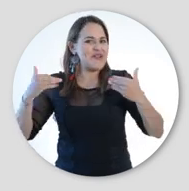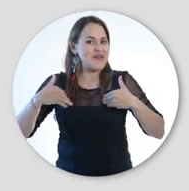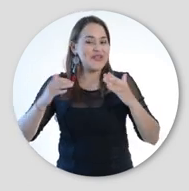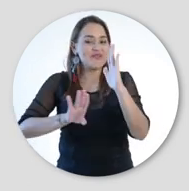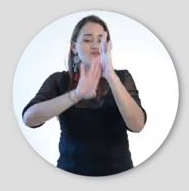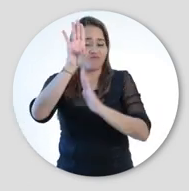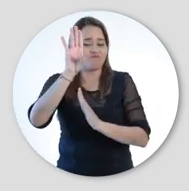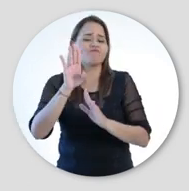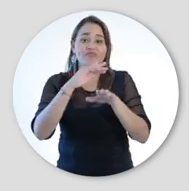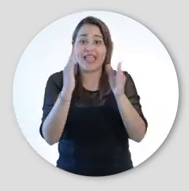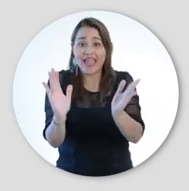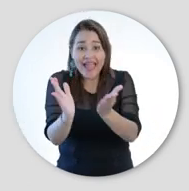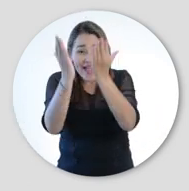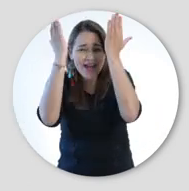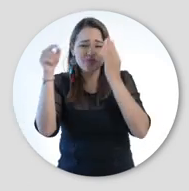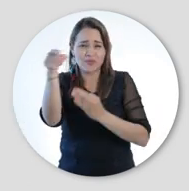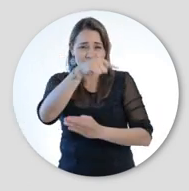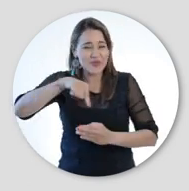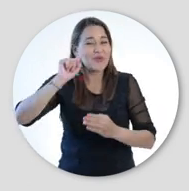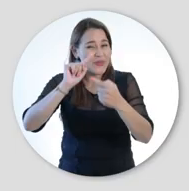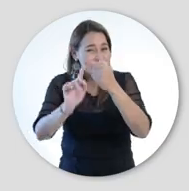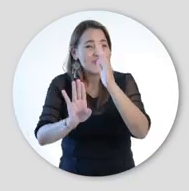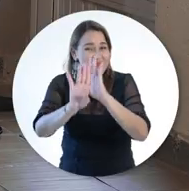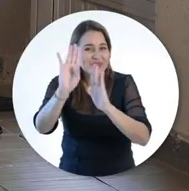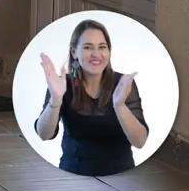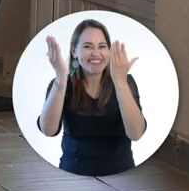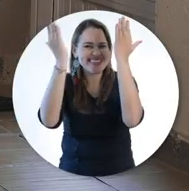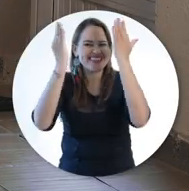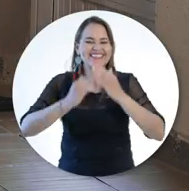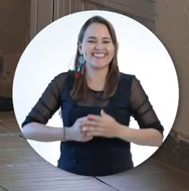avance Los invitamos a mejorar en nuestra misión como institución